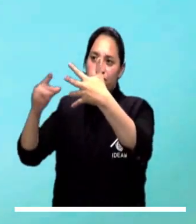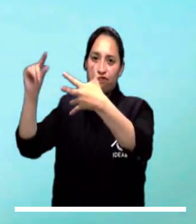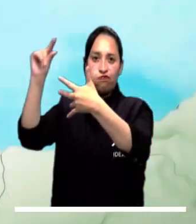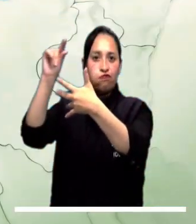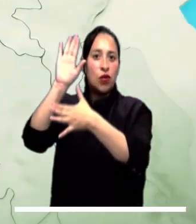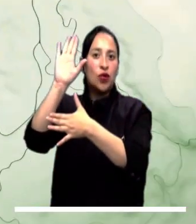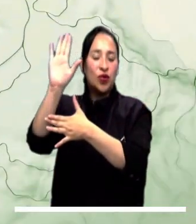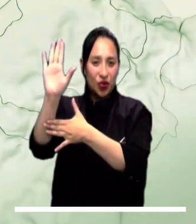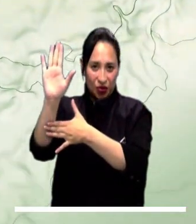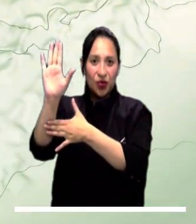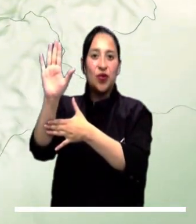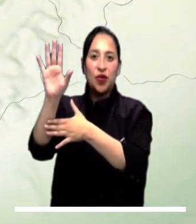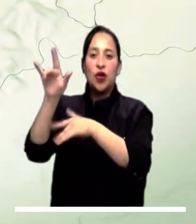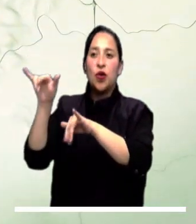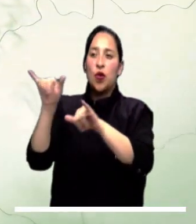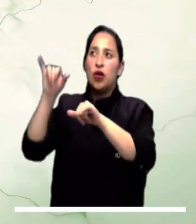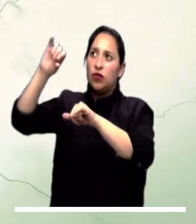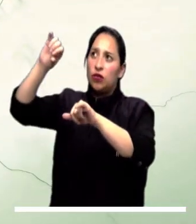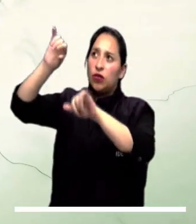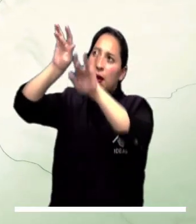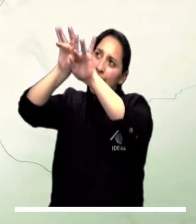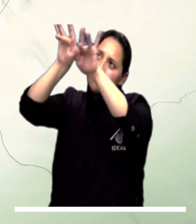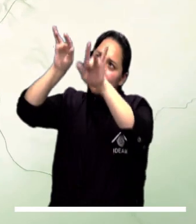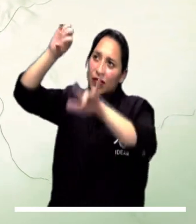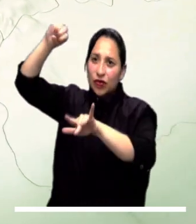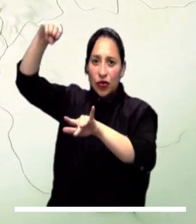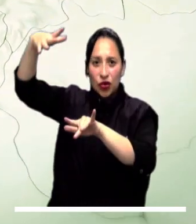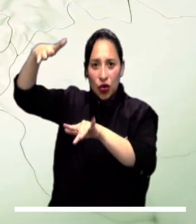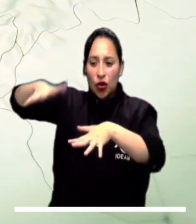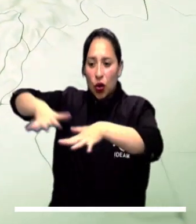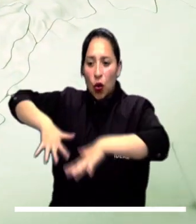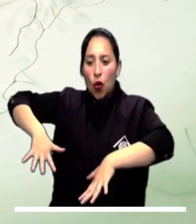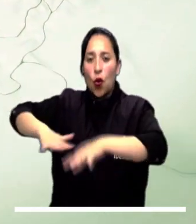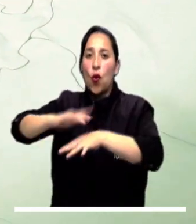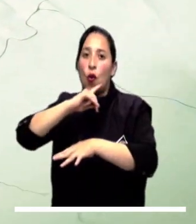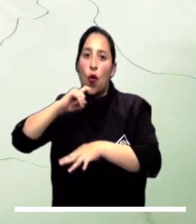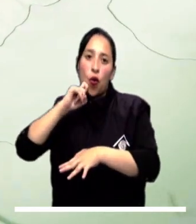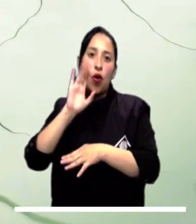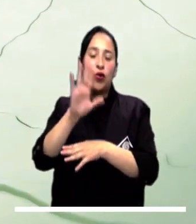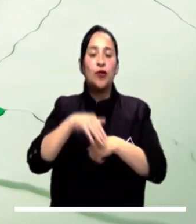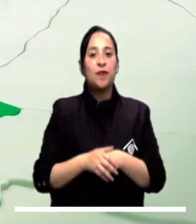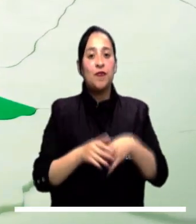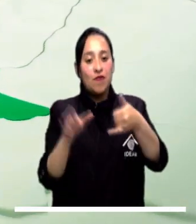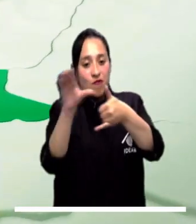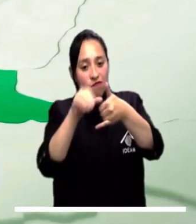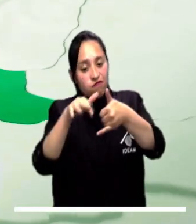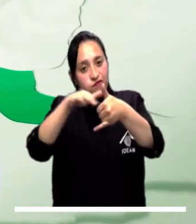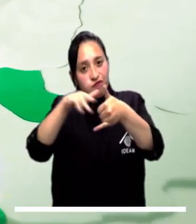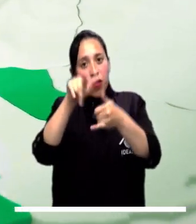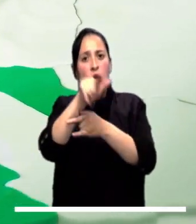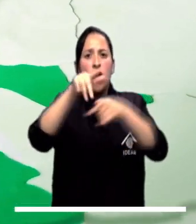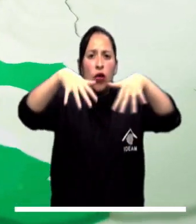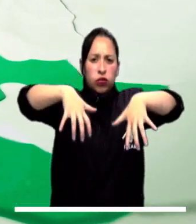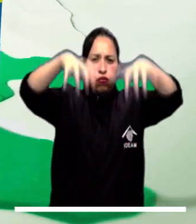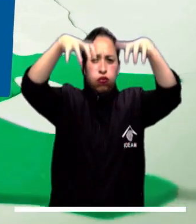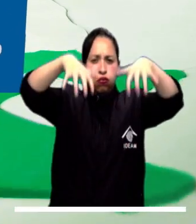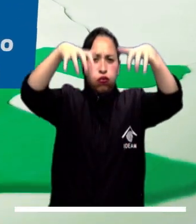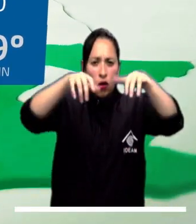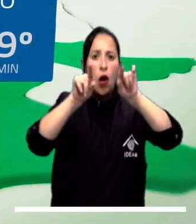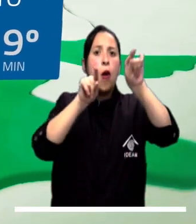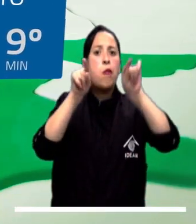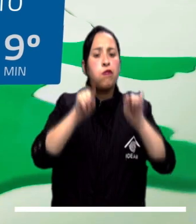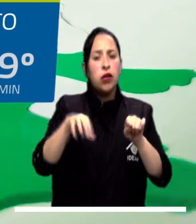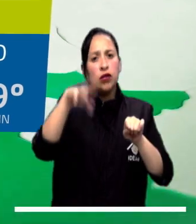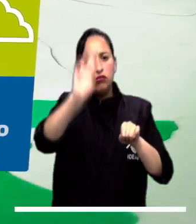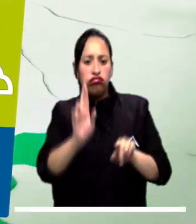San Andrés, donde se mantendrán las condiciones soleadas y de poca nubosidad en las islas. En el Pacífico se prevén lluvias de diferente intensidad,